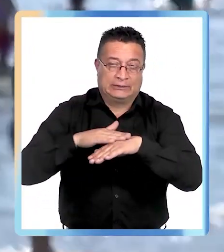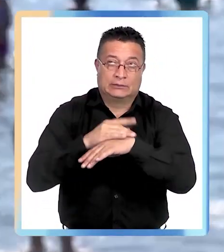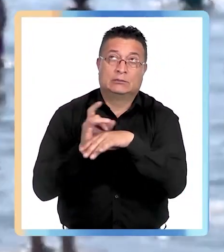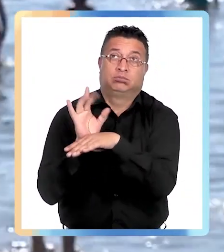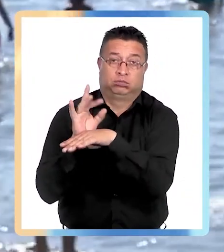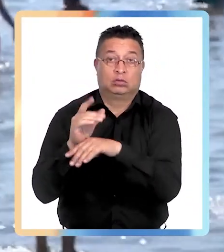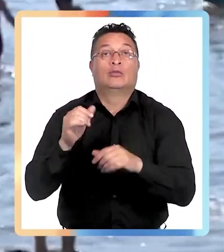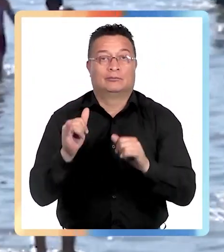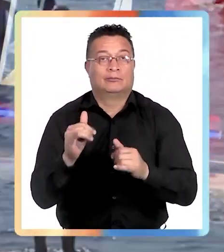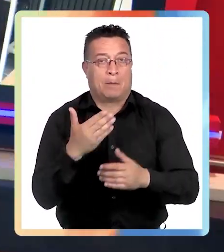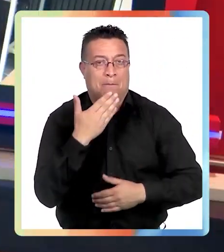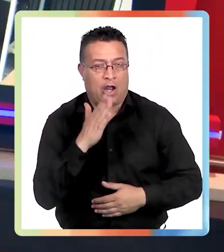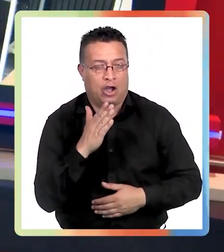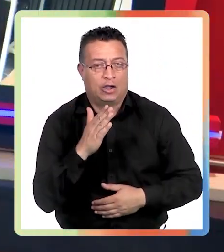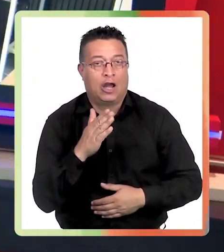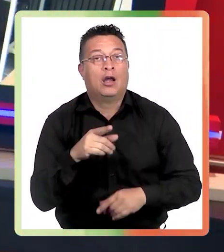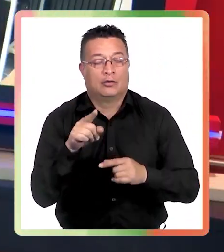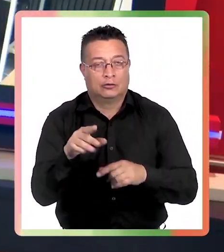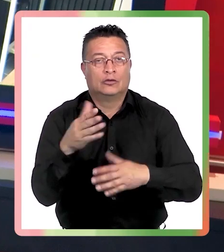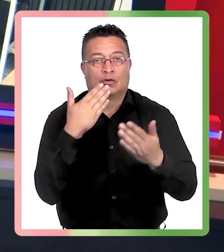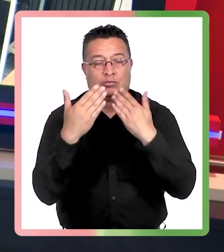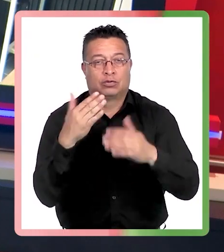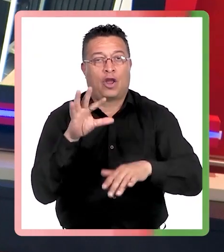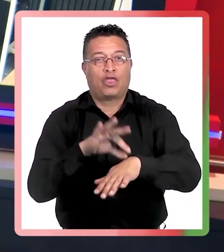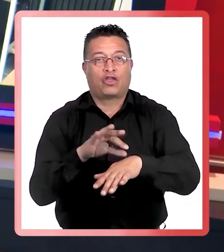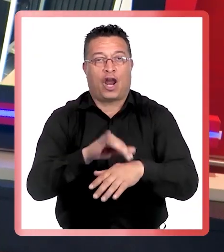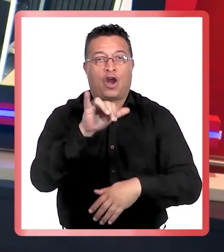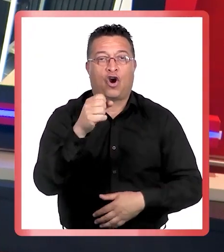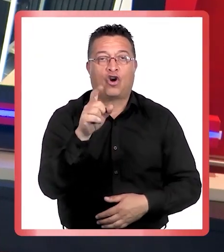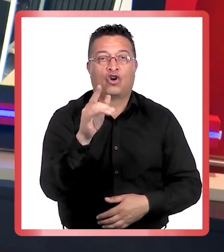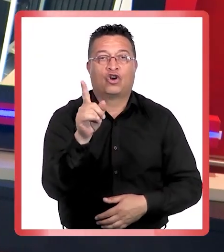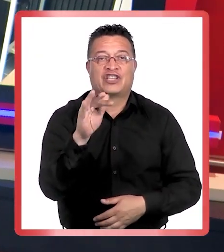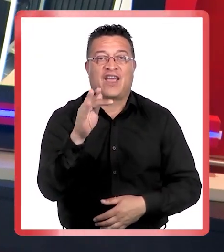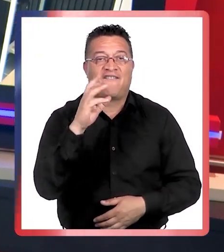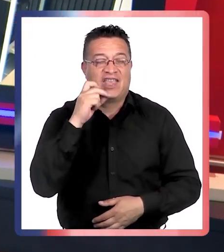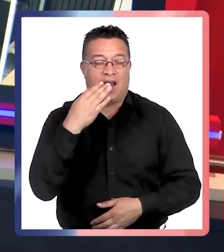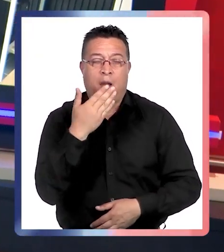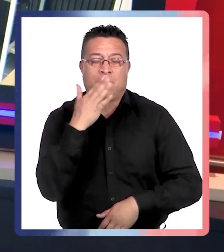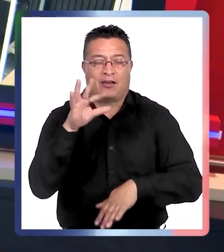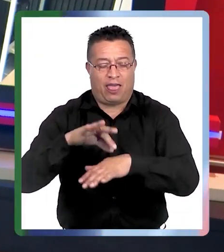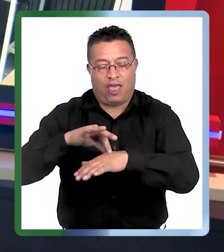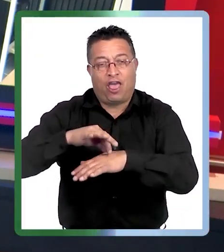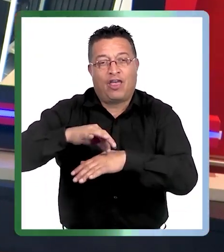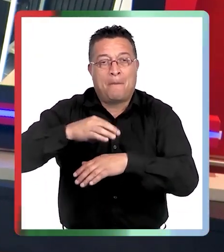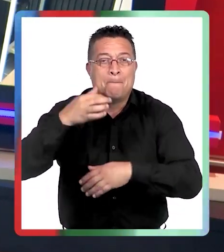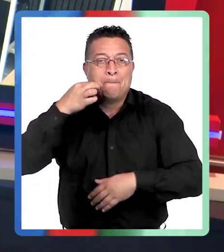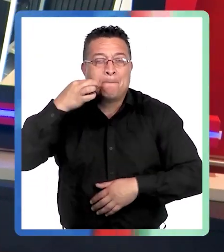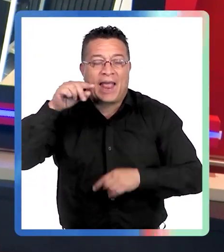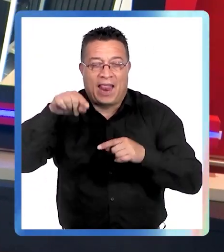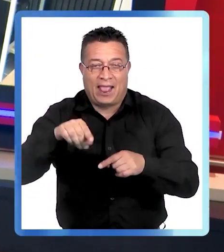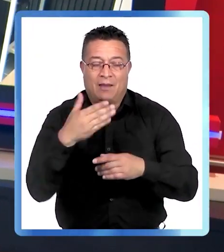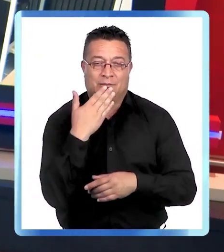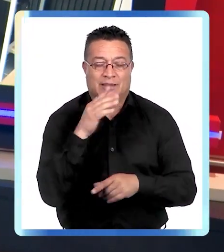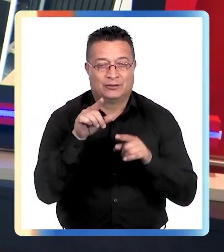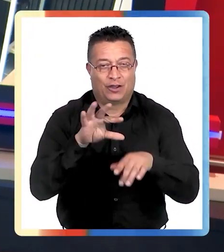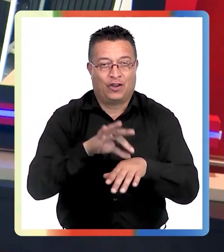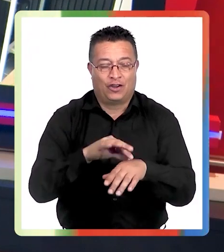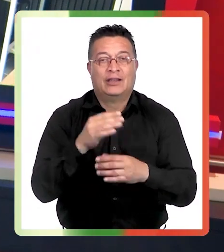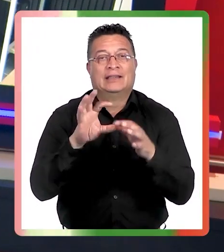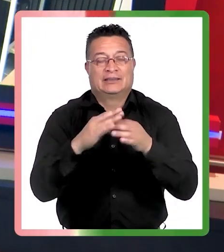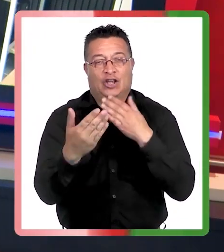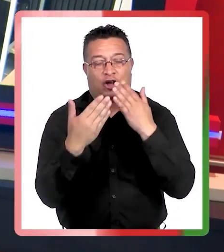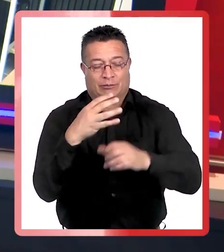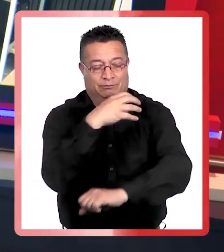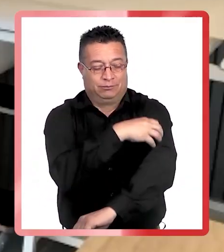consejos. Hoy conversamos con la doctora Josefina Rodríguez, dermatóloga de clínica MAD. Está con nosotros y le damos las gracias por esta conversación con las